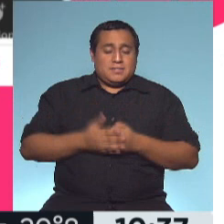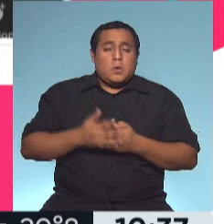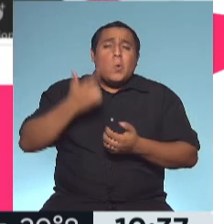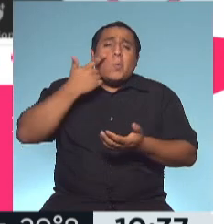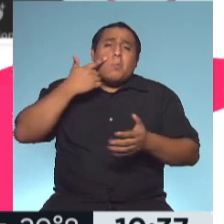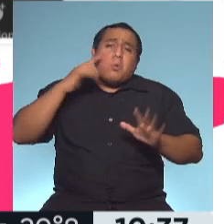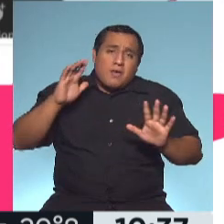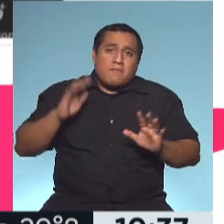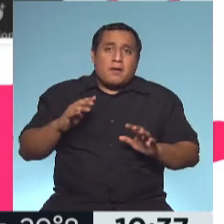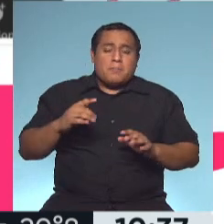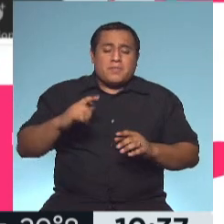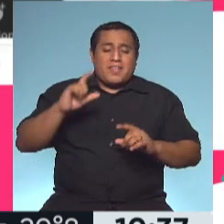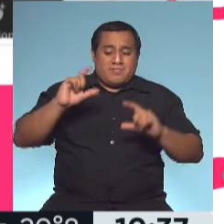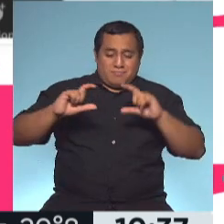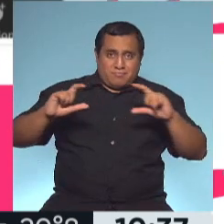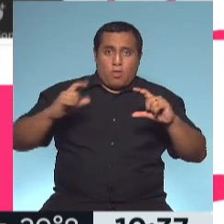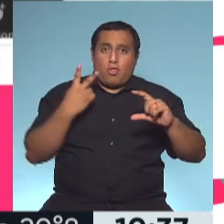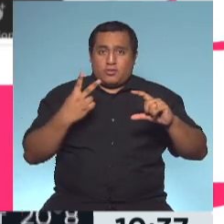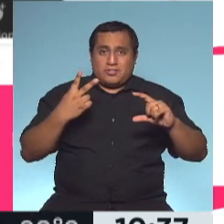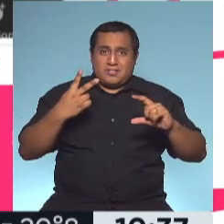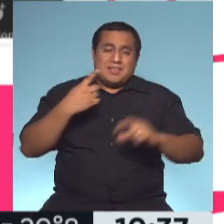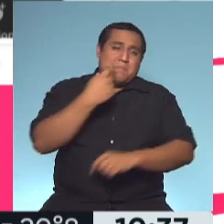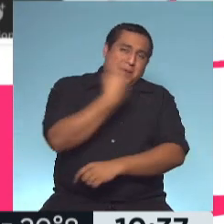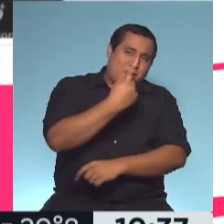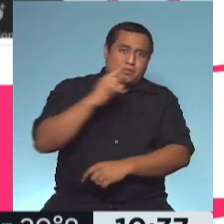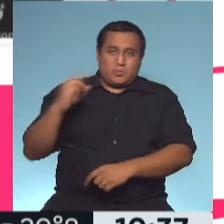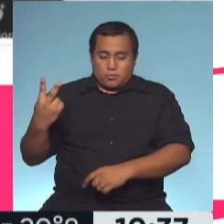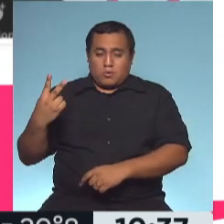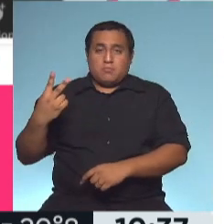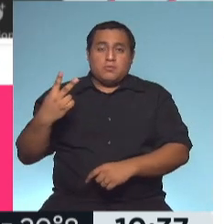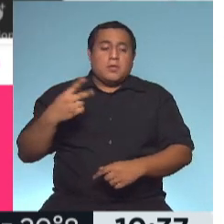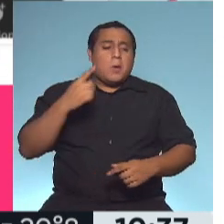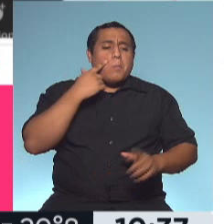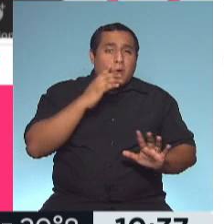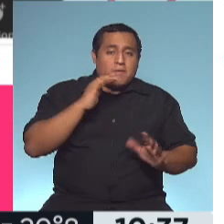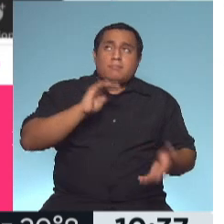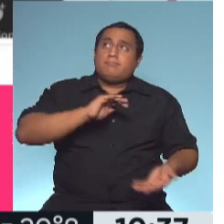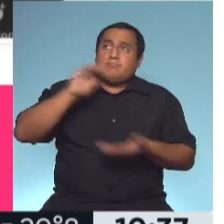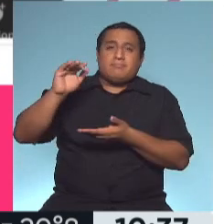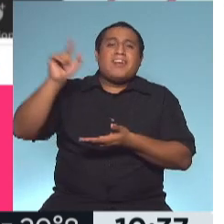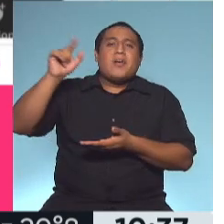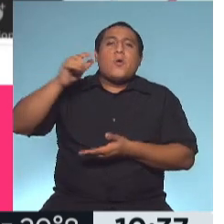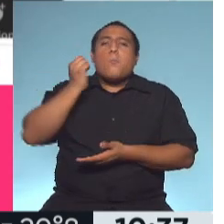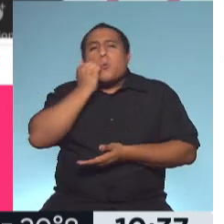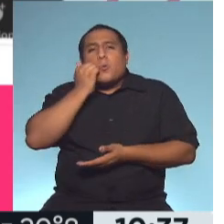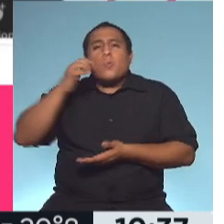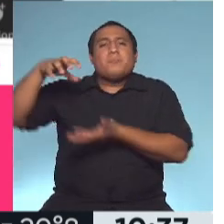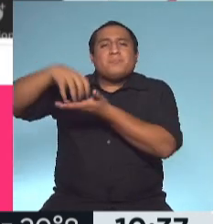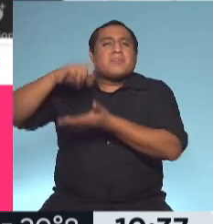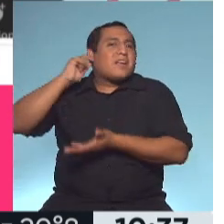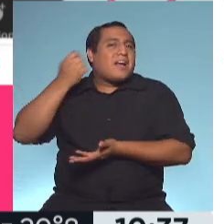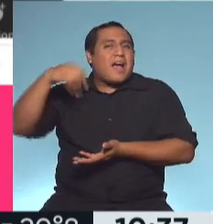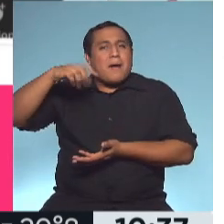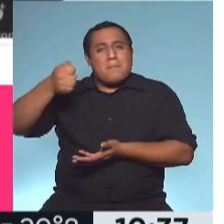piloto con estos dos componentes, y ya viajó a Moscú, al Instituto Gamaleya, donde se va a hacer un